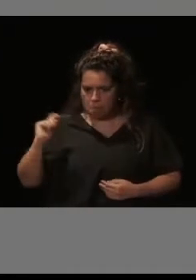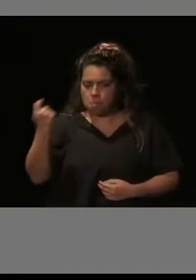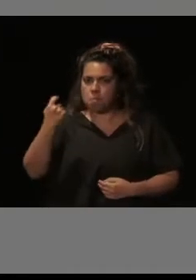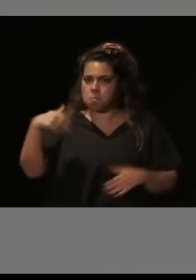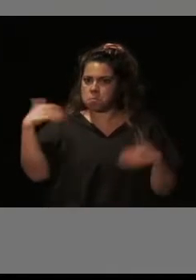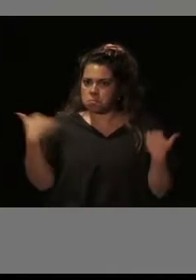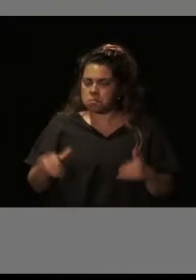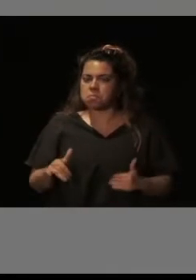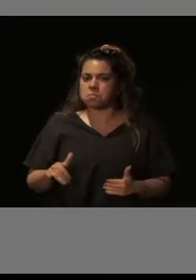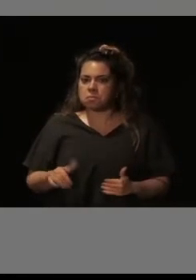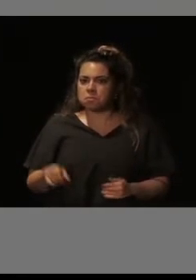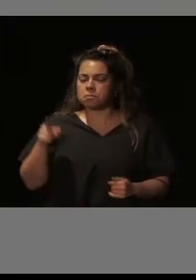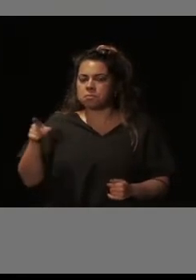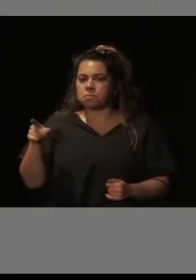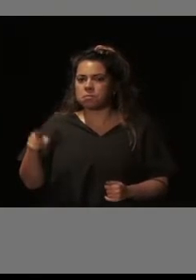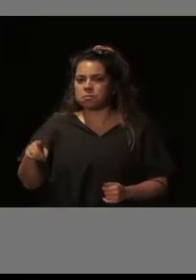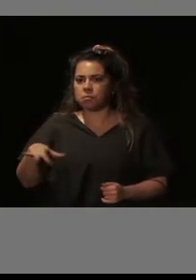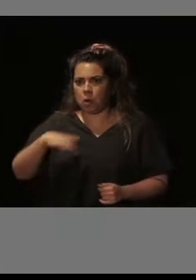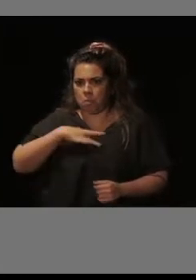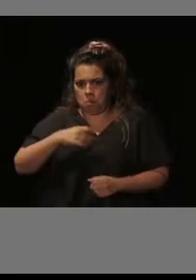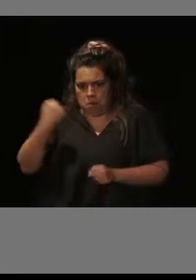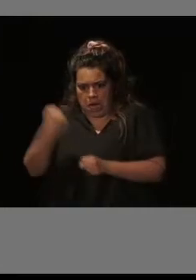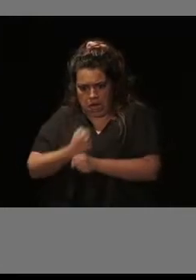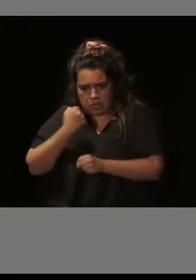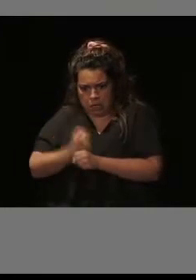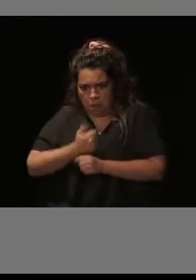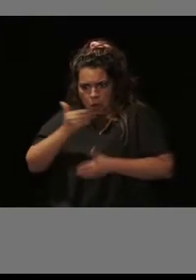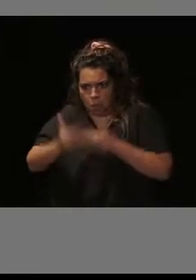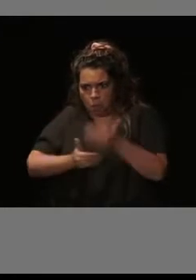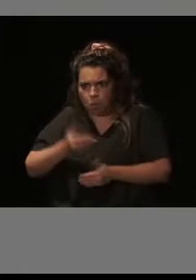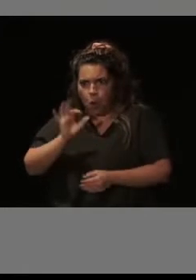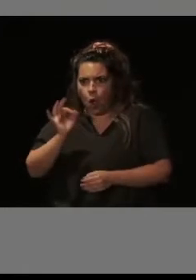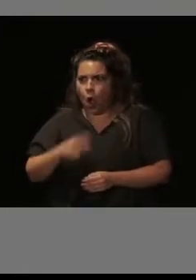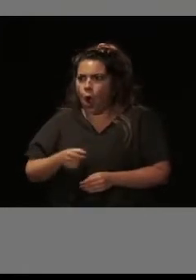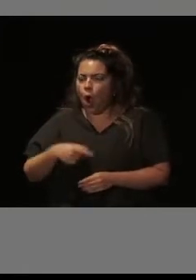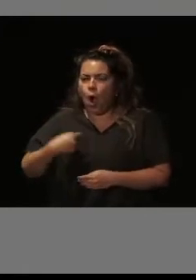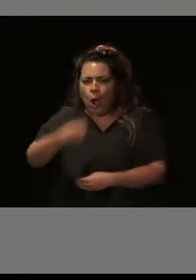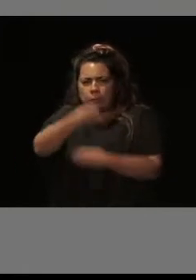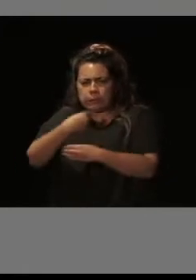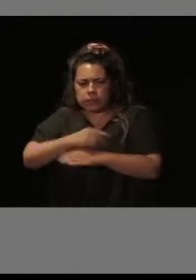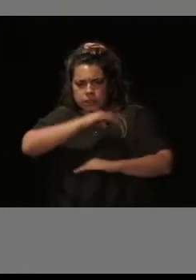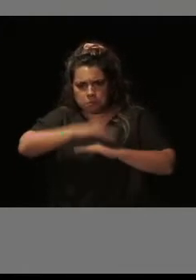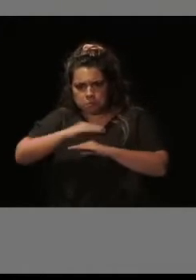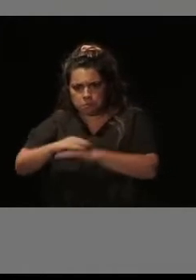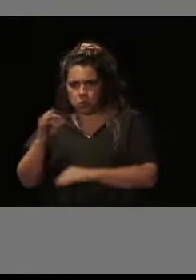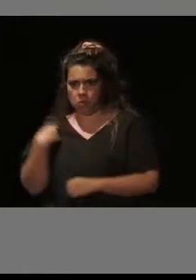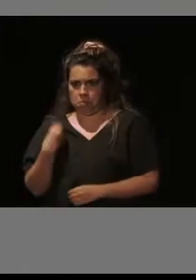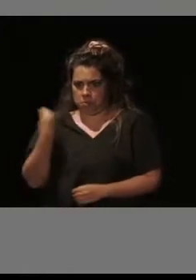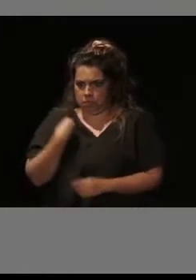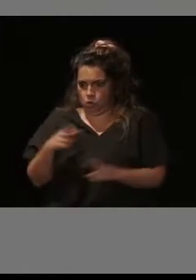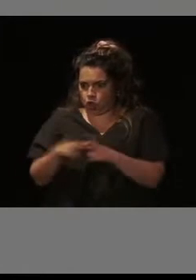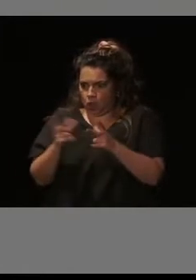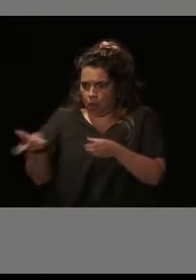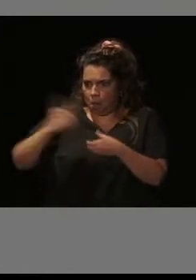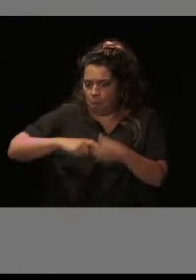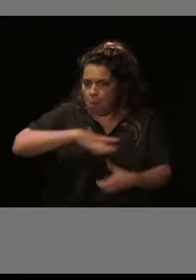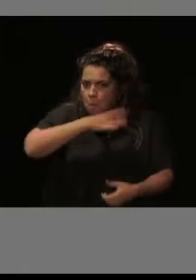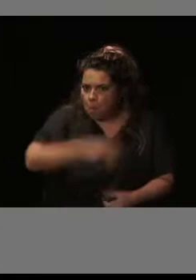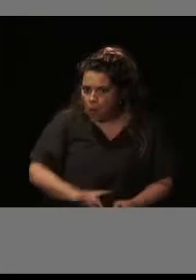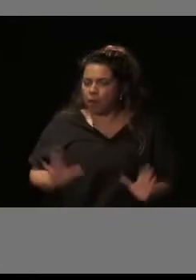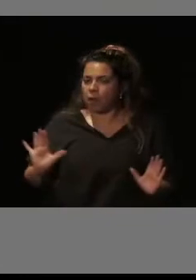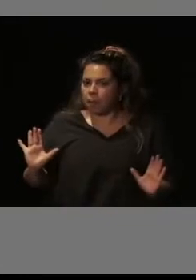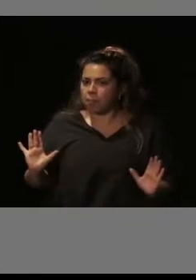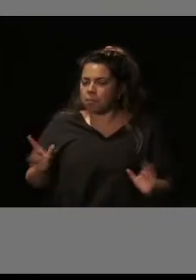convicción de que era capaz de desarrollar un trabajo, de cumplir con unas obligaciones, de ser útil para la sociedad, ¿no? Y de que a partir de aquí podía